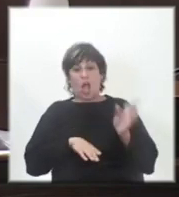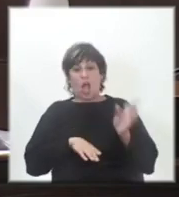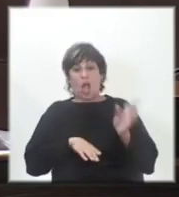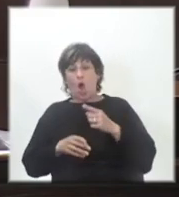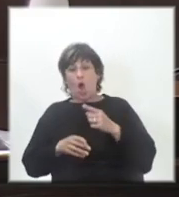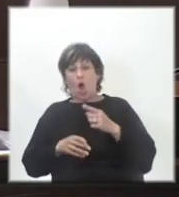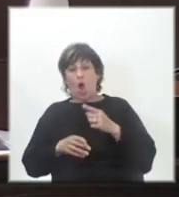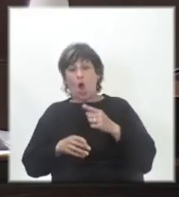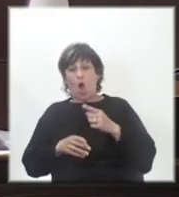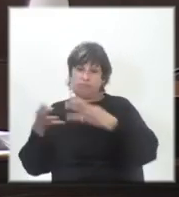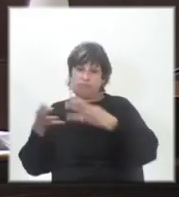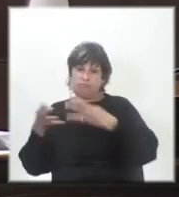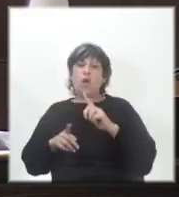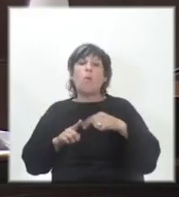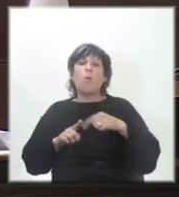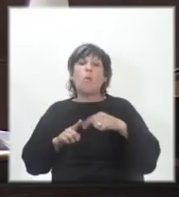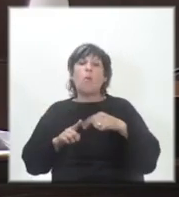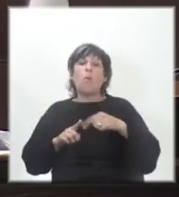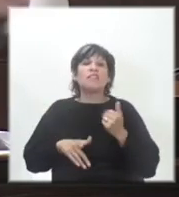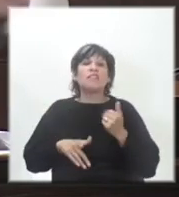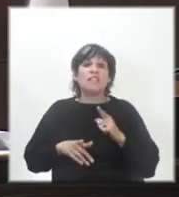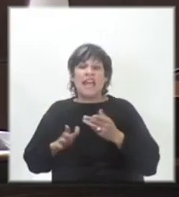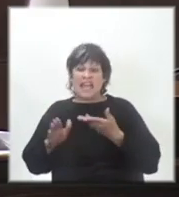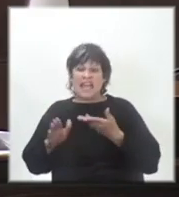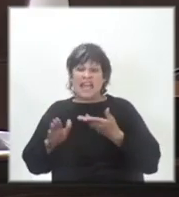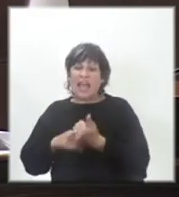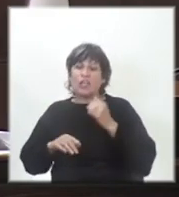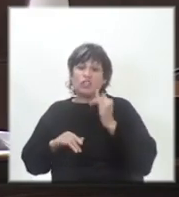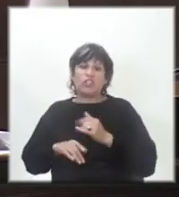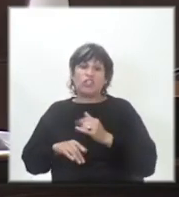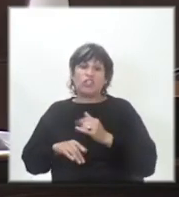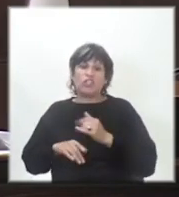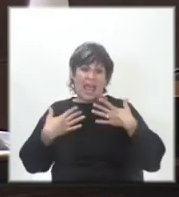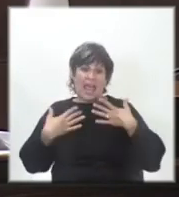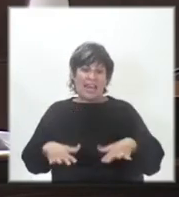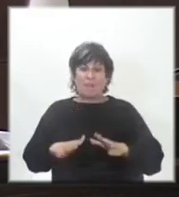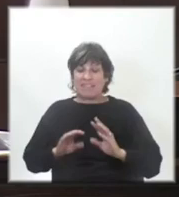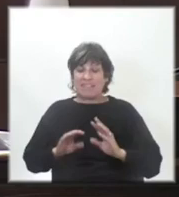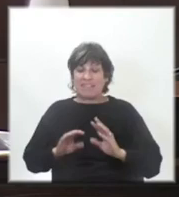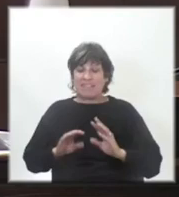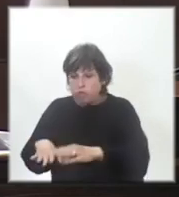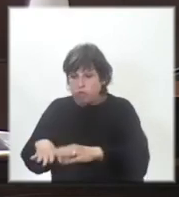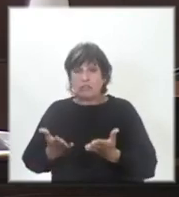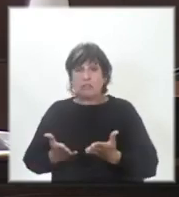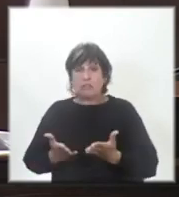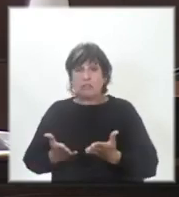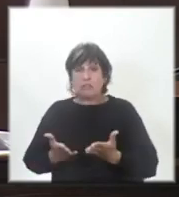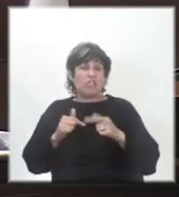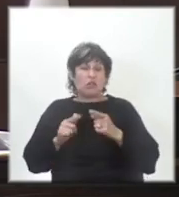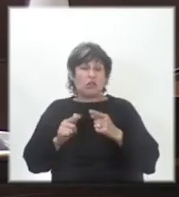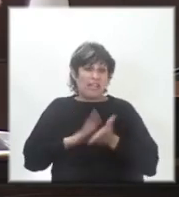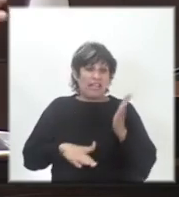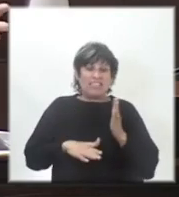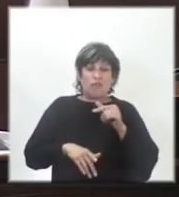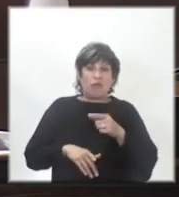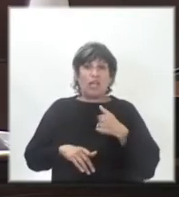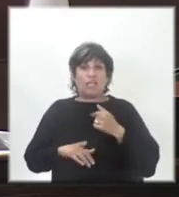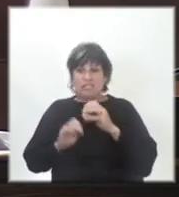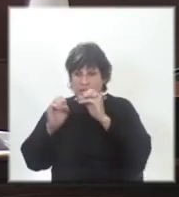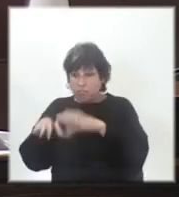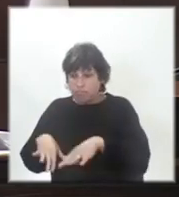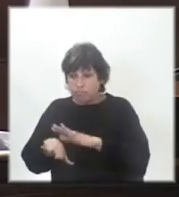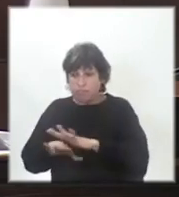perimetral. ¿Por dónde salió? El agujero estaba o no estaba. La ropa se la plantaron. Si no es del que se fue. Se la plantaron,